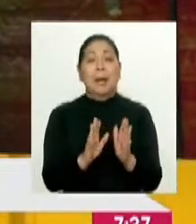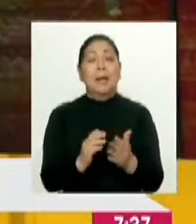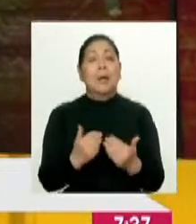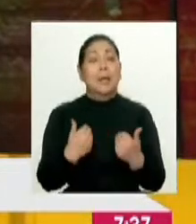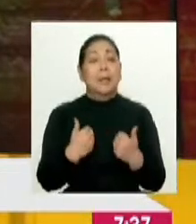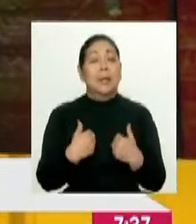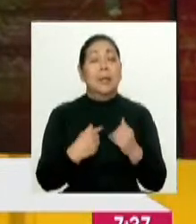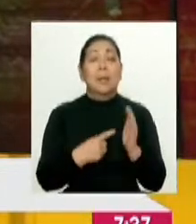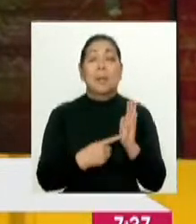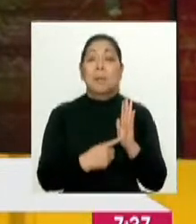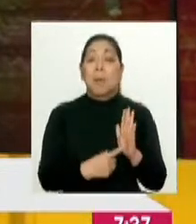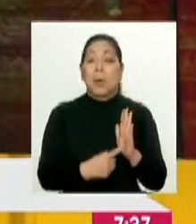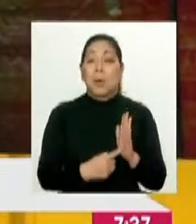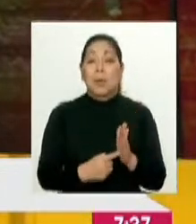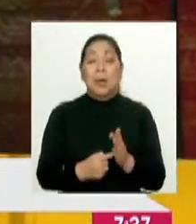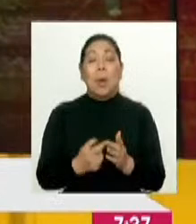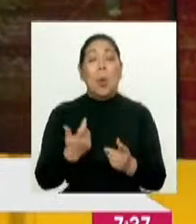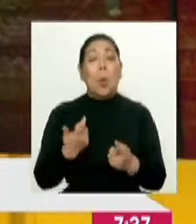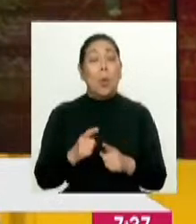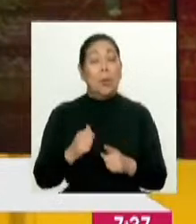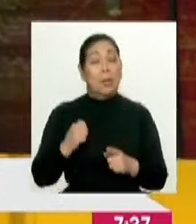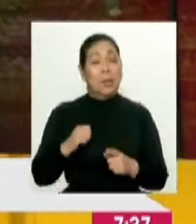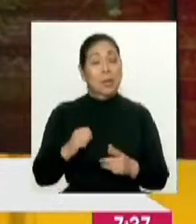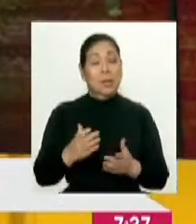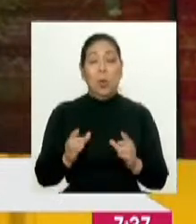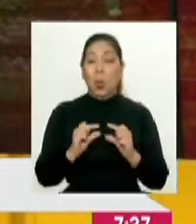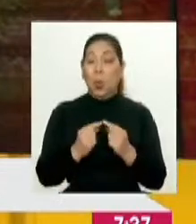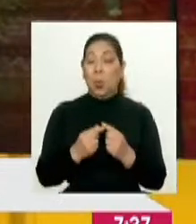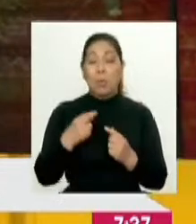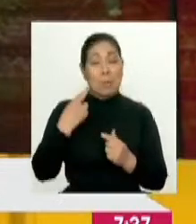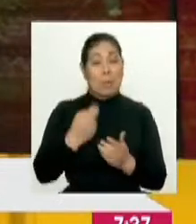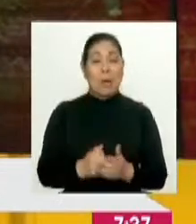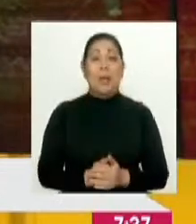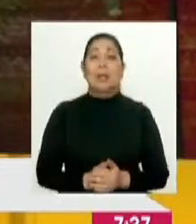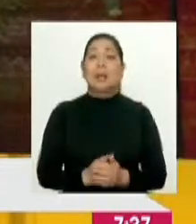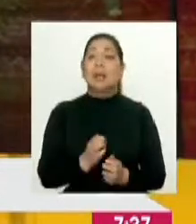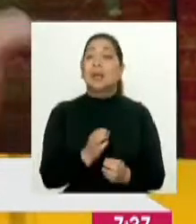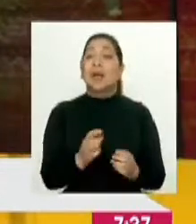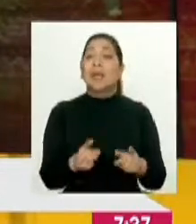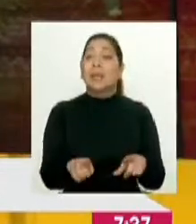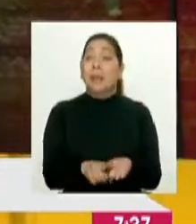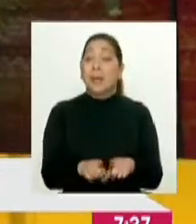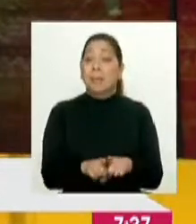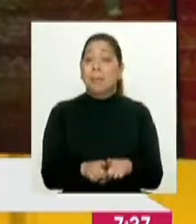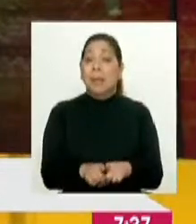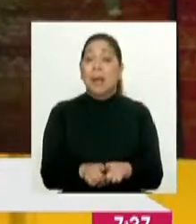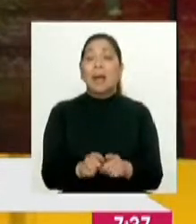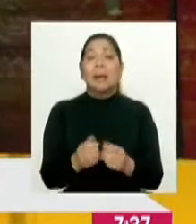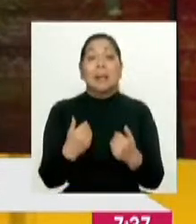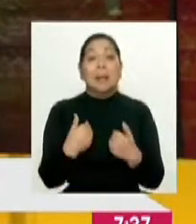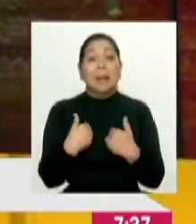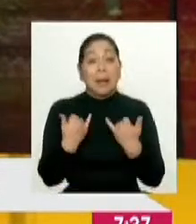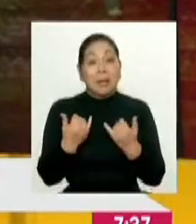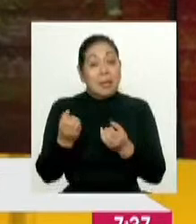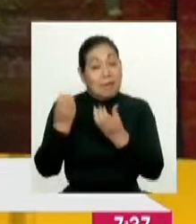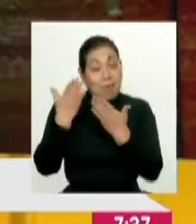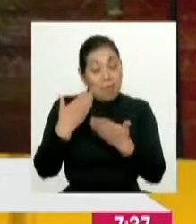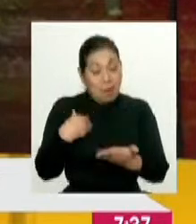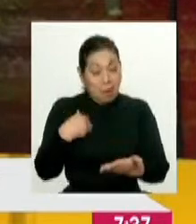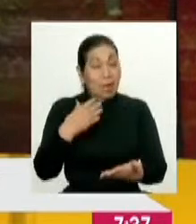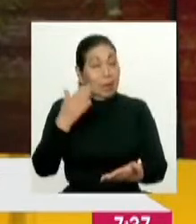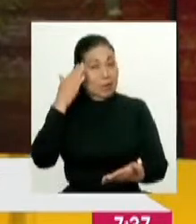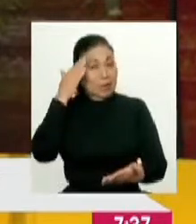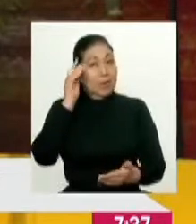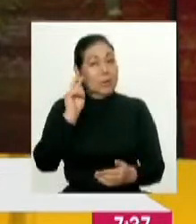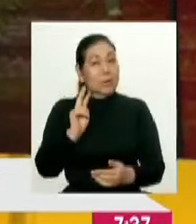debe de demostrar el candidato, la candidata o la agrupación política, sino también que el elector tenga esta información.